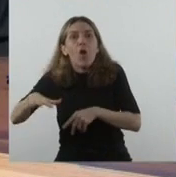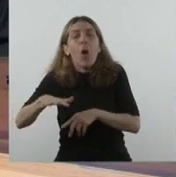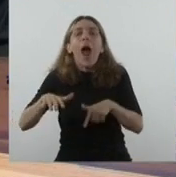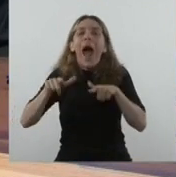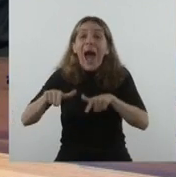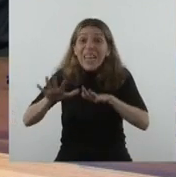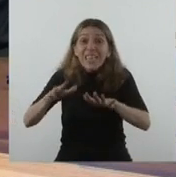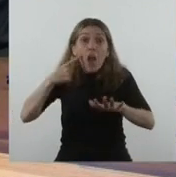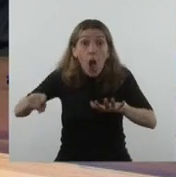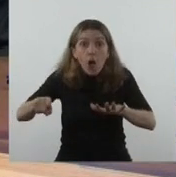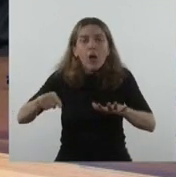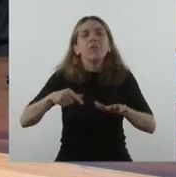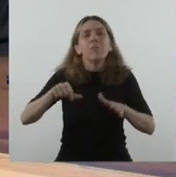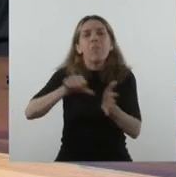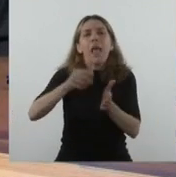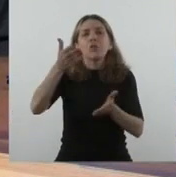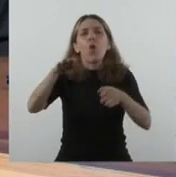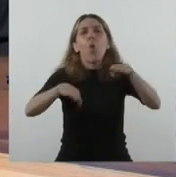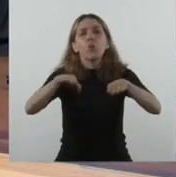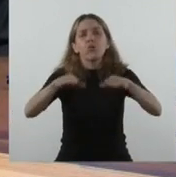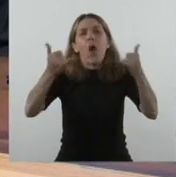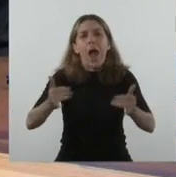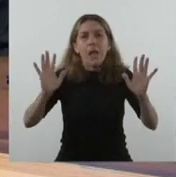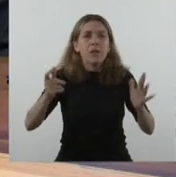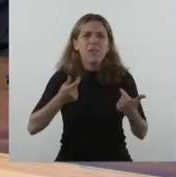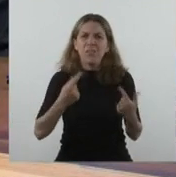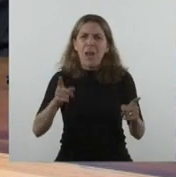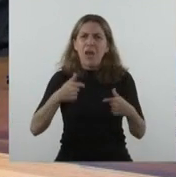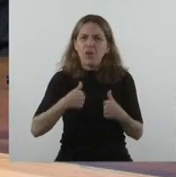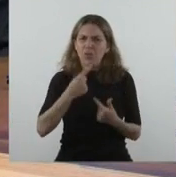más justo. Mientras tanto, cuando veo tanto